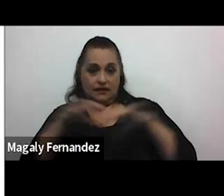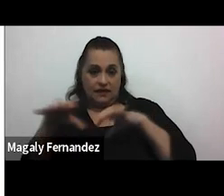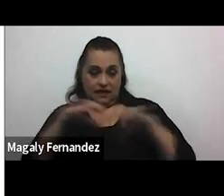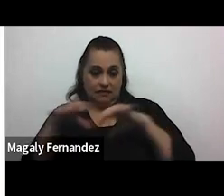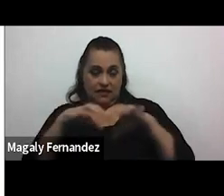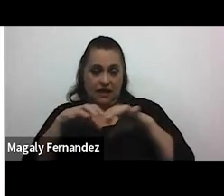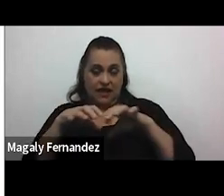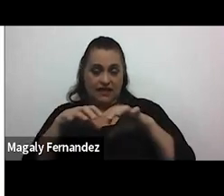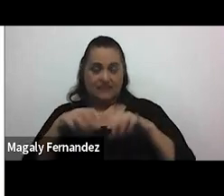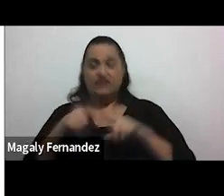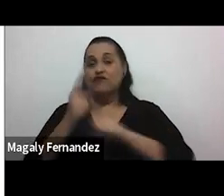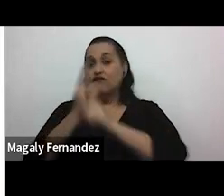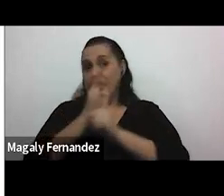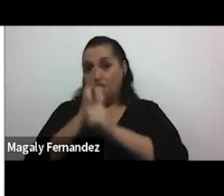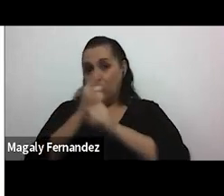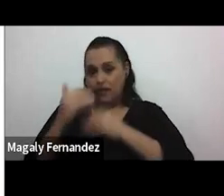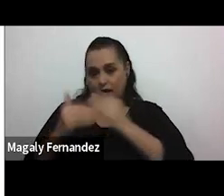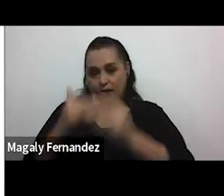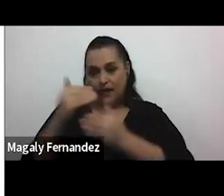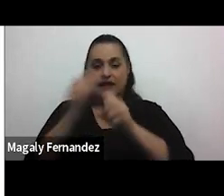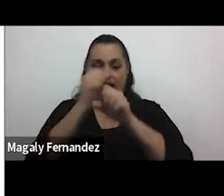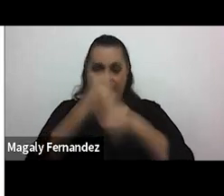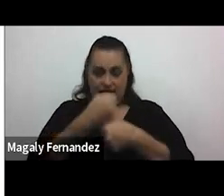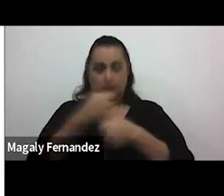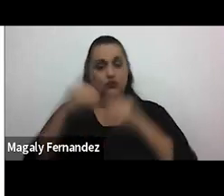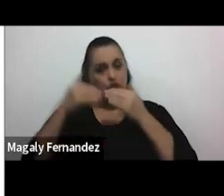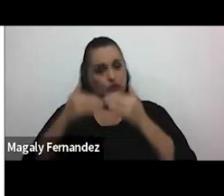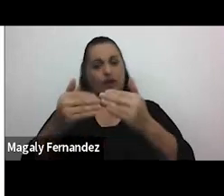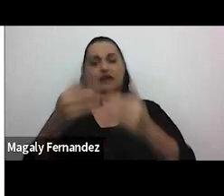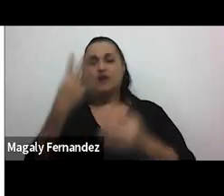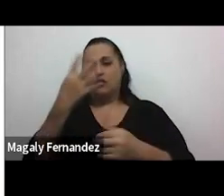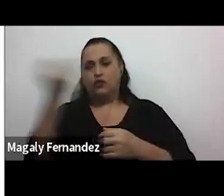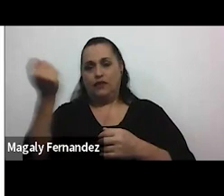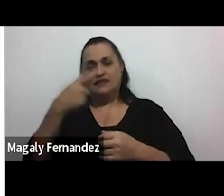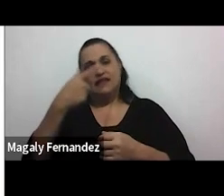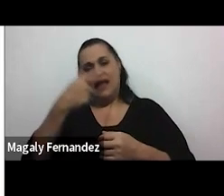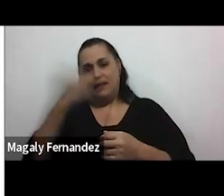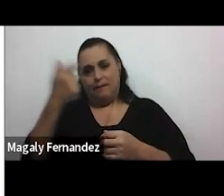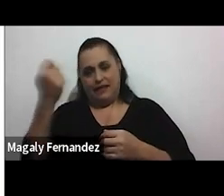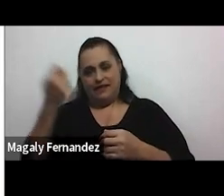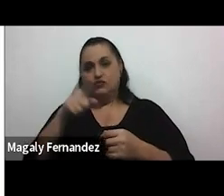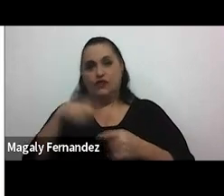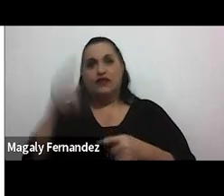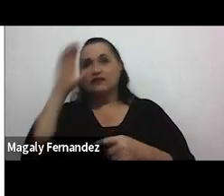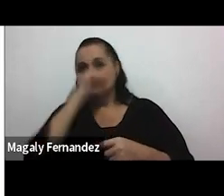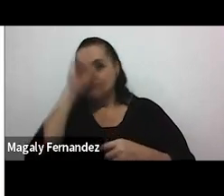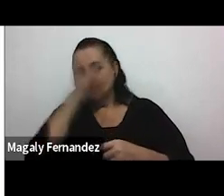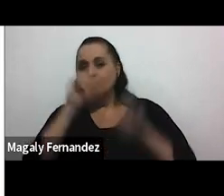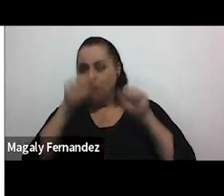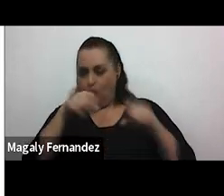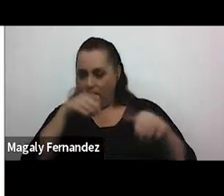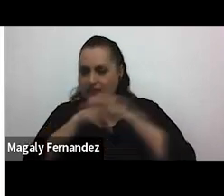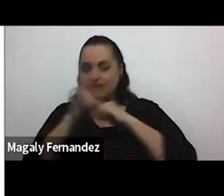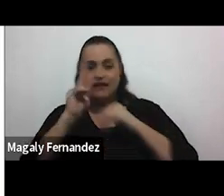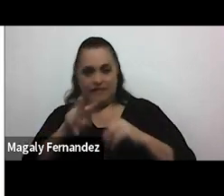que regularmente realizamos durante el cuatrimestre y cada mensaje se pueden enterar y